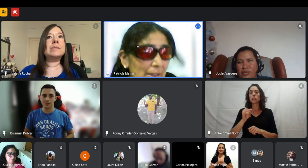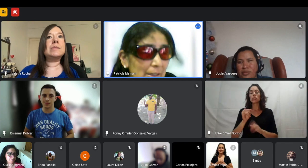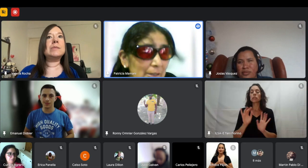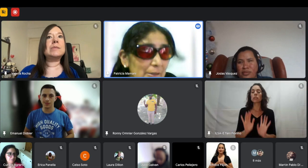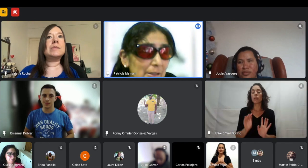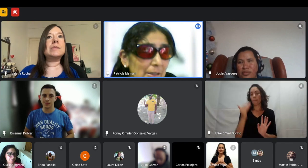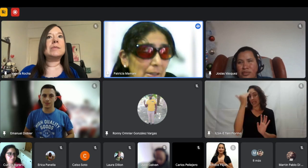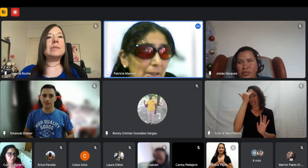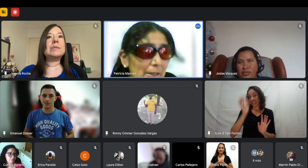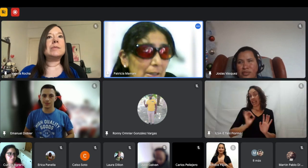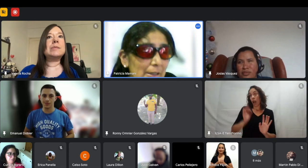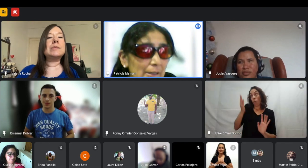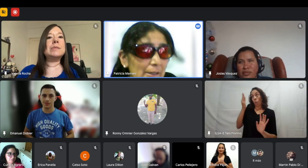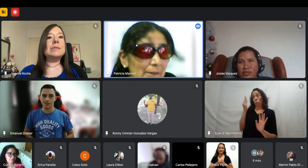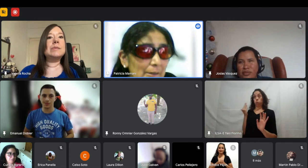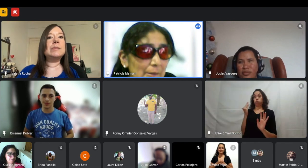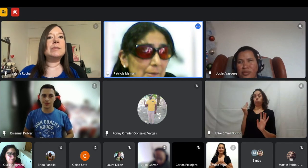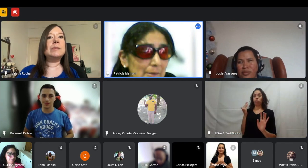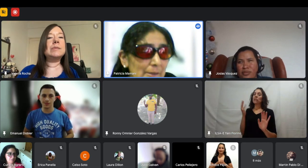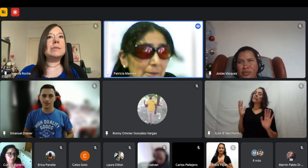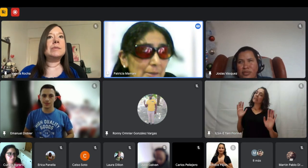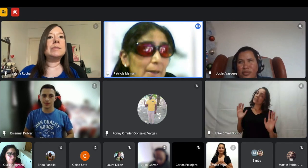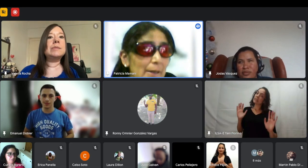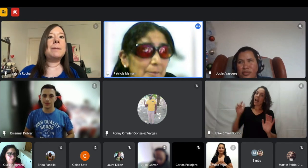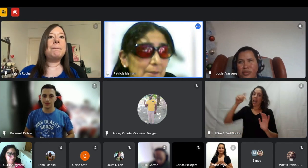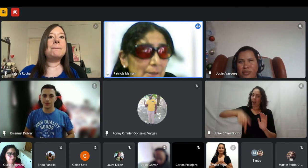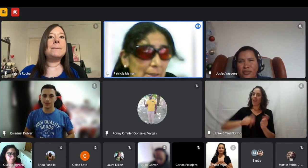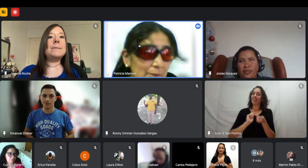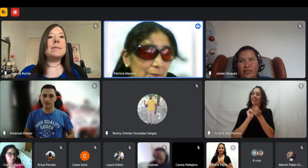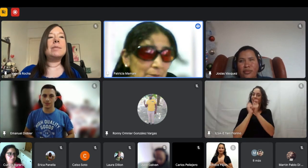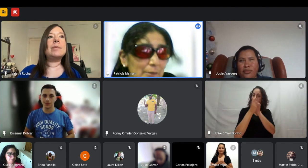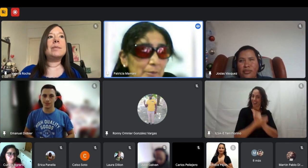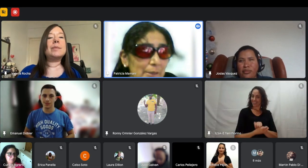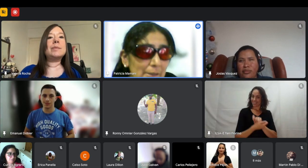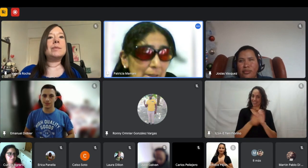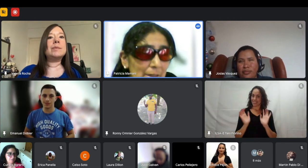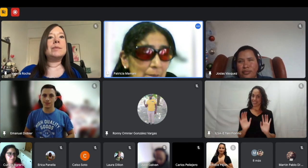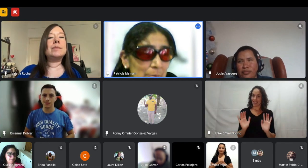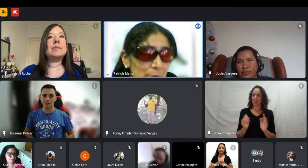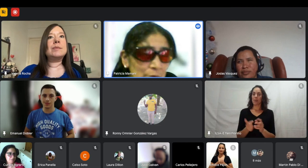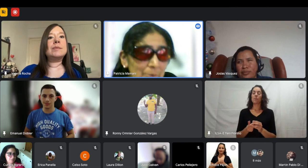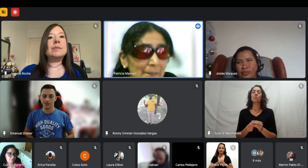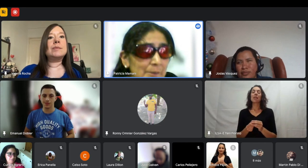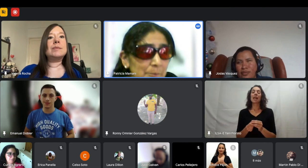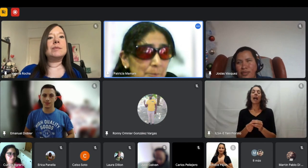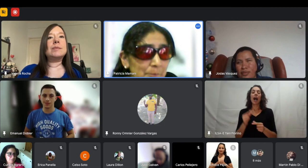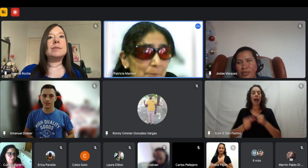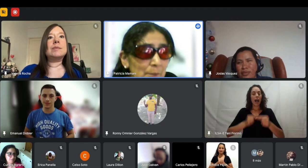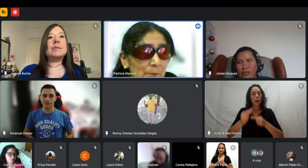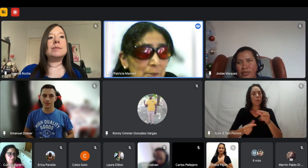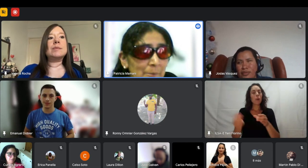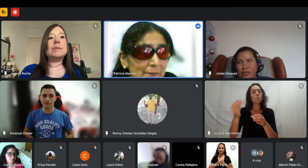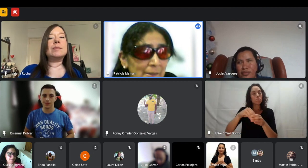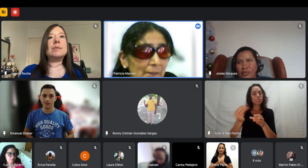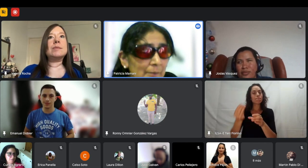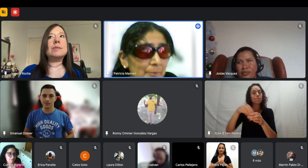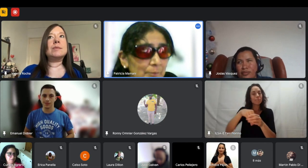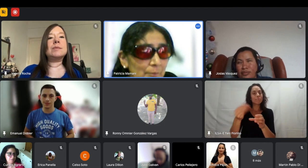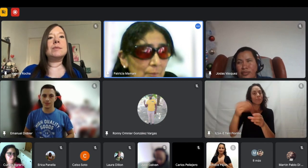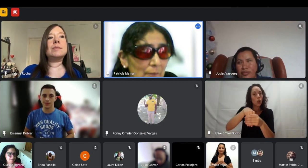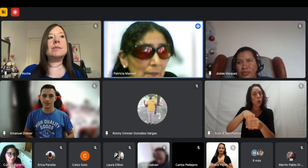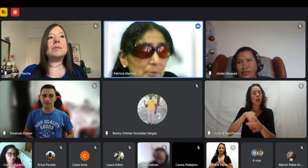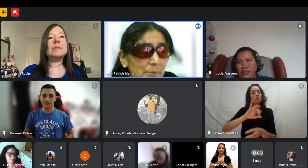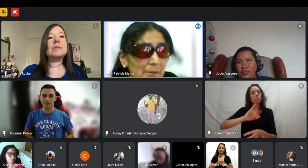creo que que que se va tratando de incluir mucho más pero bueno pasa